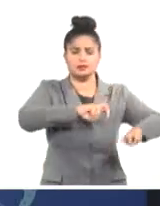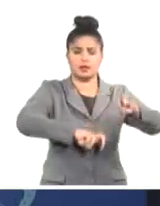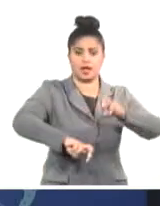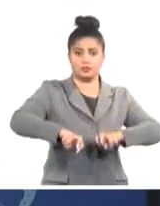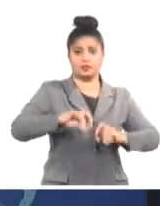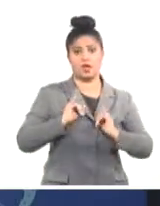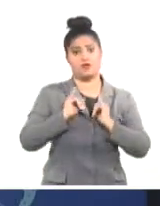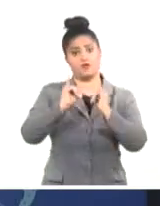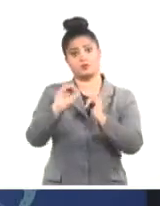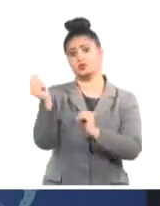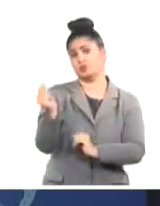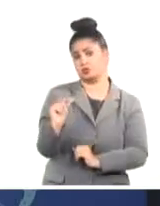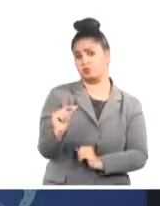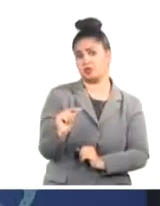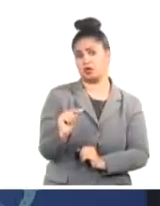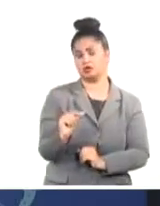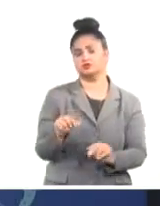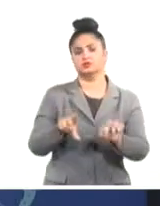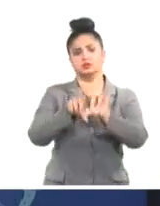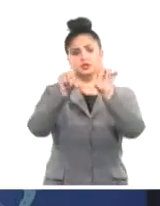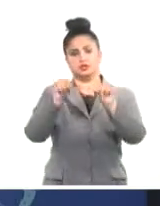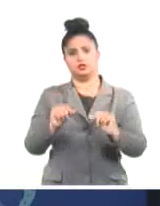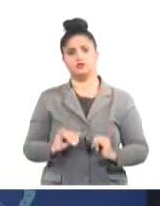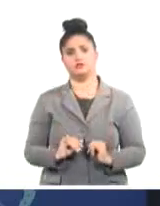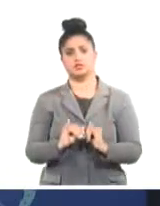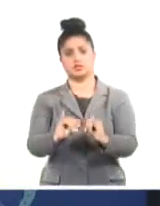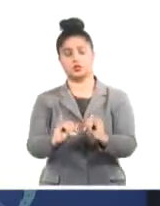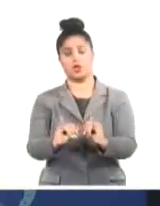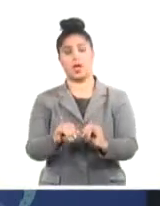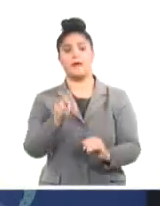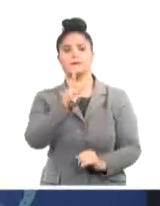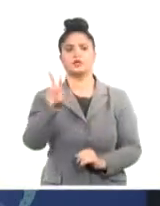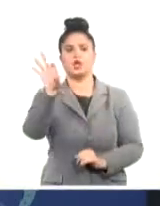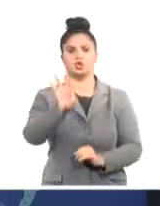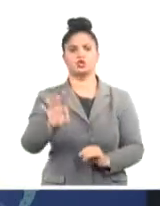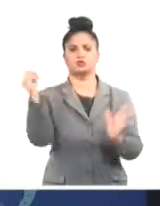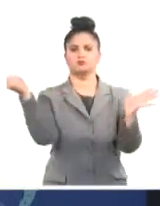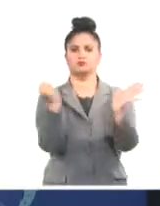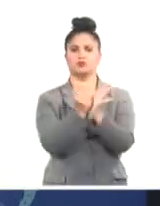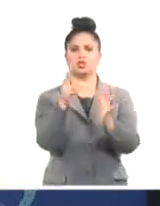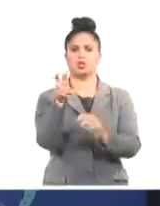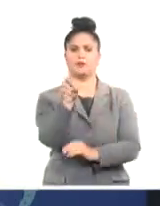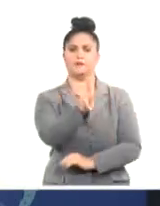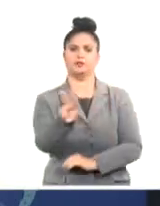información disponible. La nota está fechada este 22 de octubre de 2022. nota fechada 22.